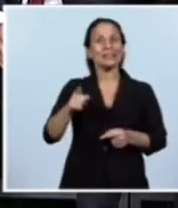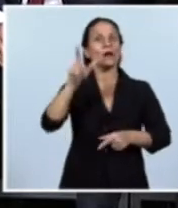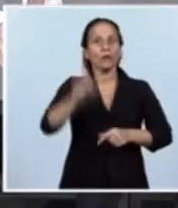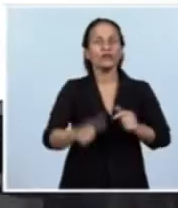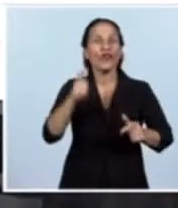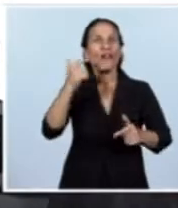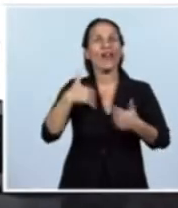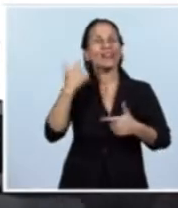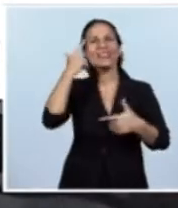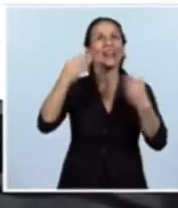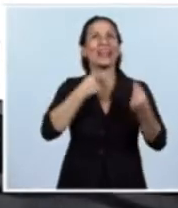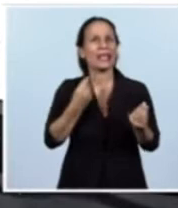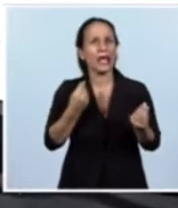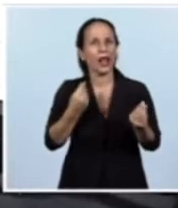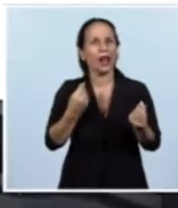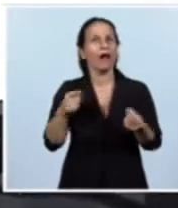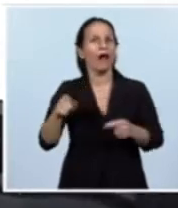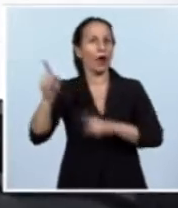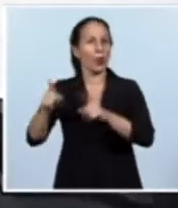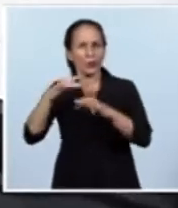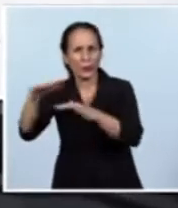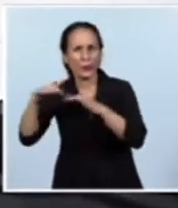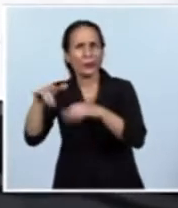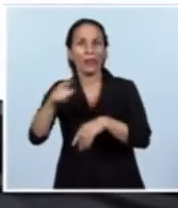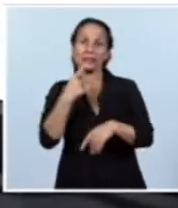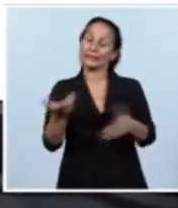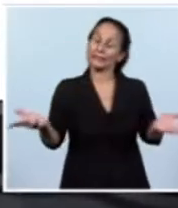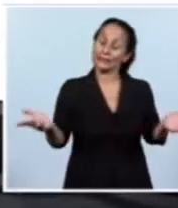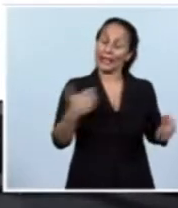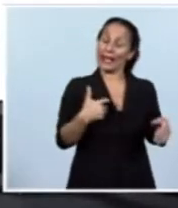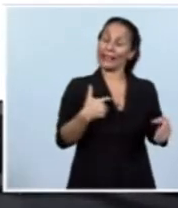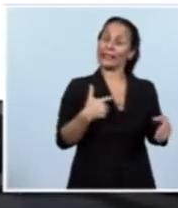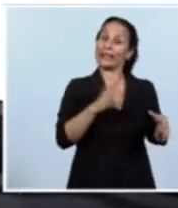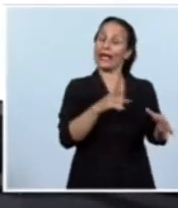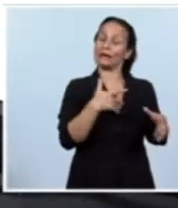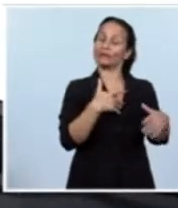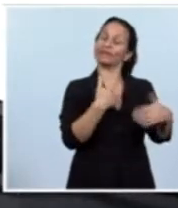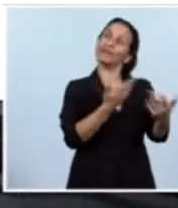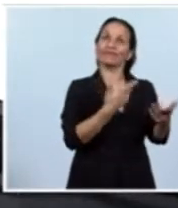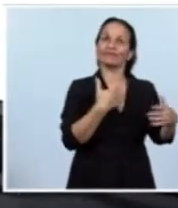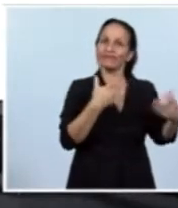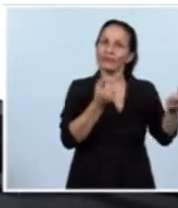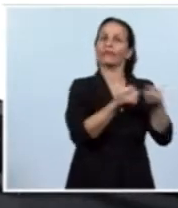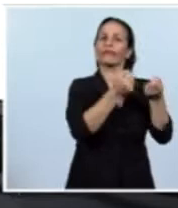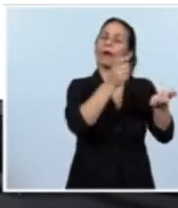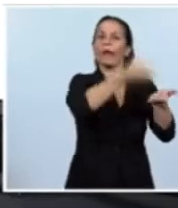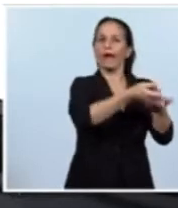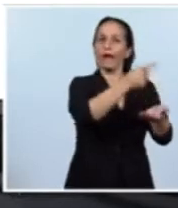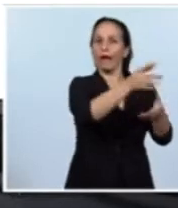llegábamos a un acuerdo con los fondos buitres se iba a venir todo abajo. Es más,